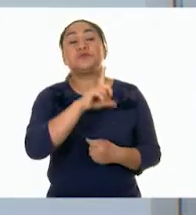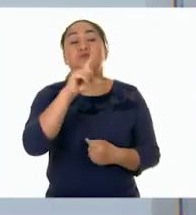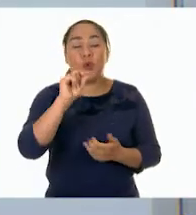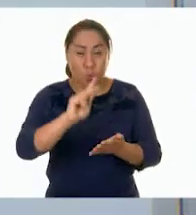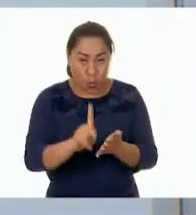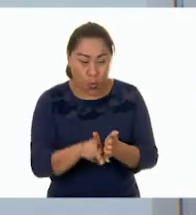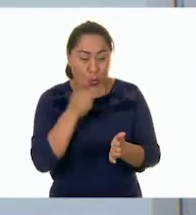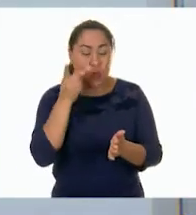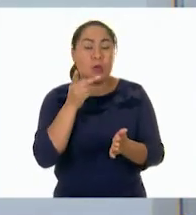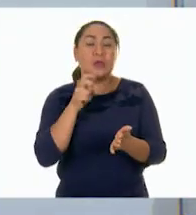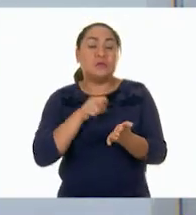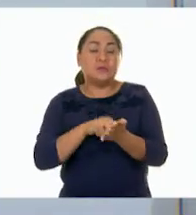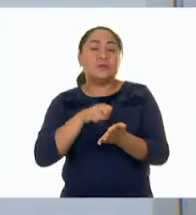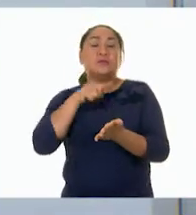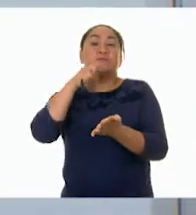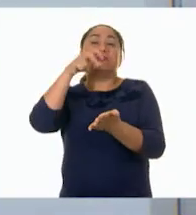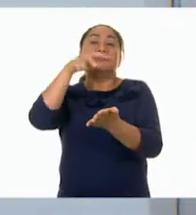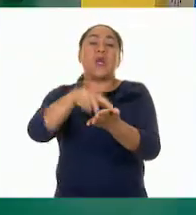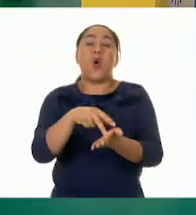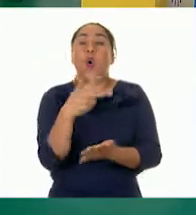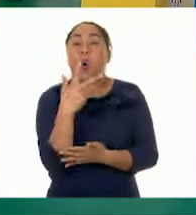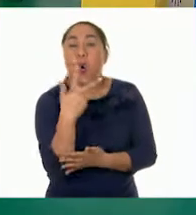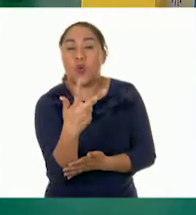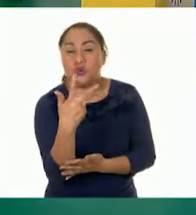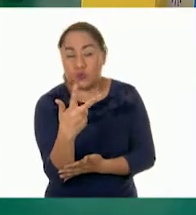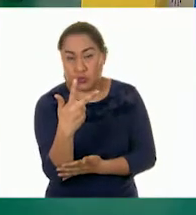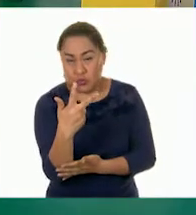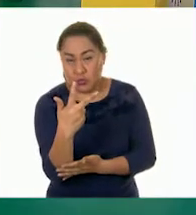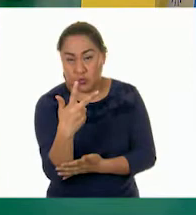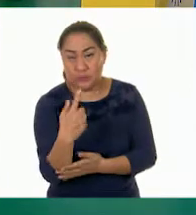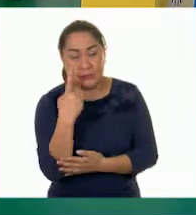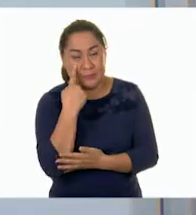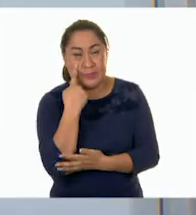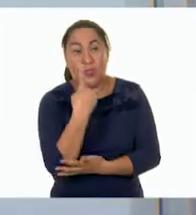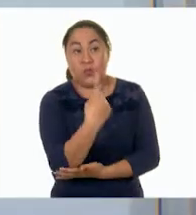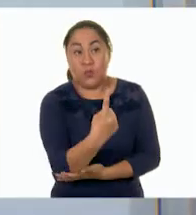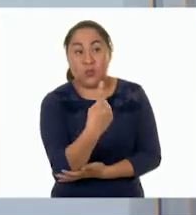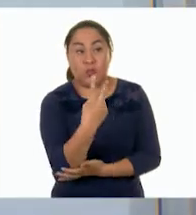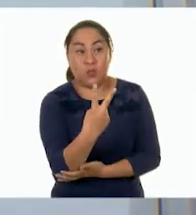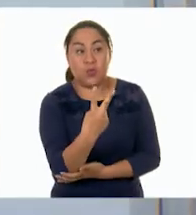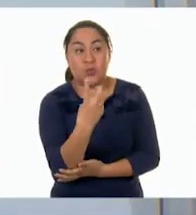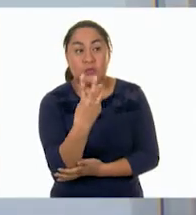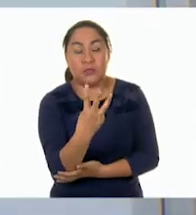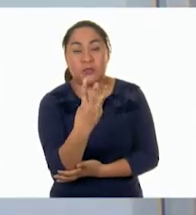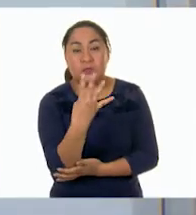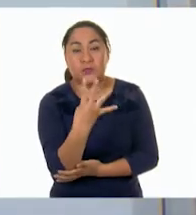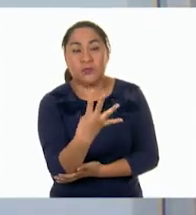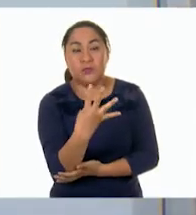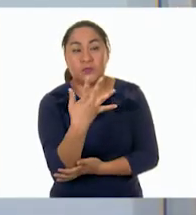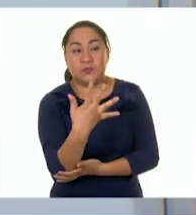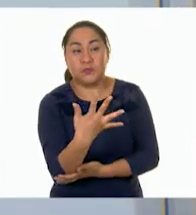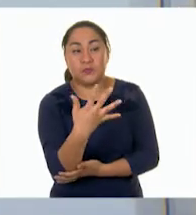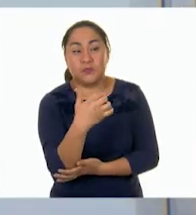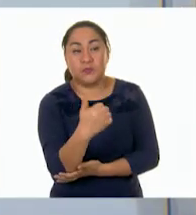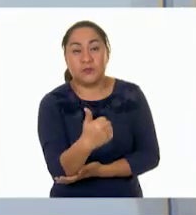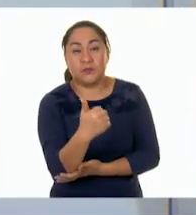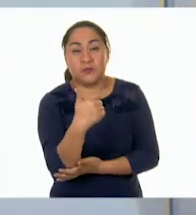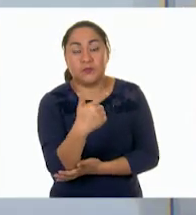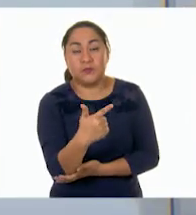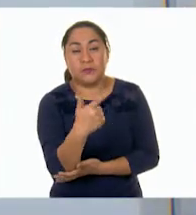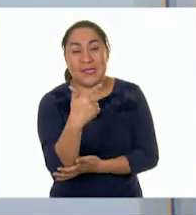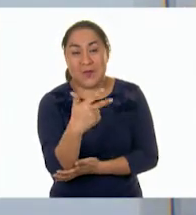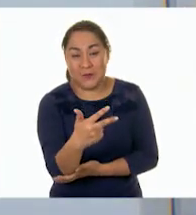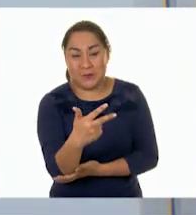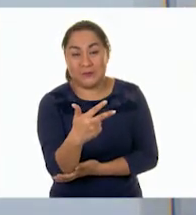salto de... Ocho. Ocho. Vamos a contar. Y dice uno, dos, tres, cuatro, cinco, seis,